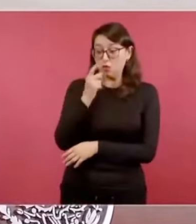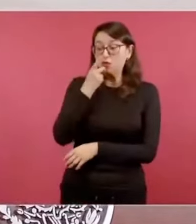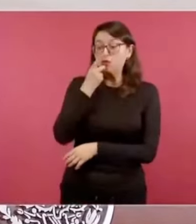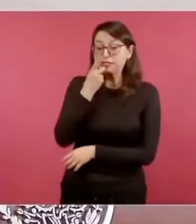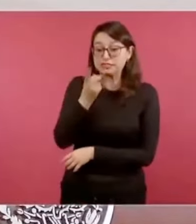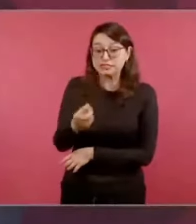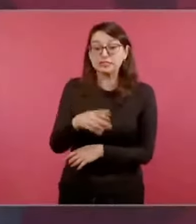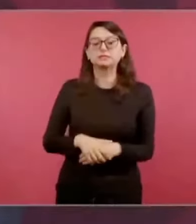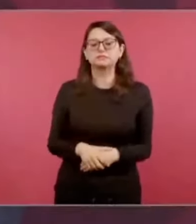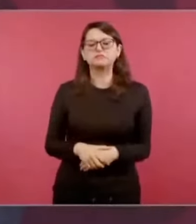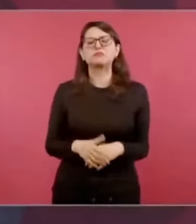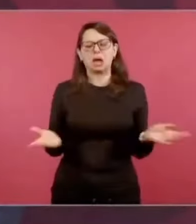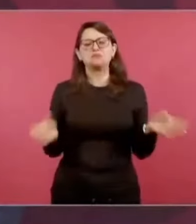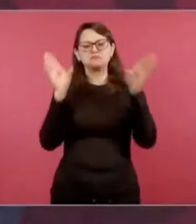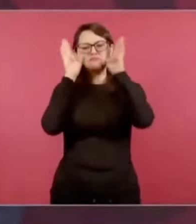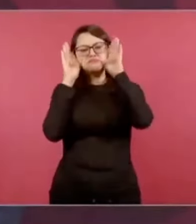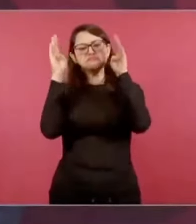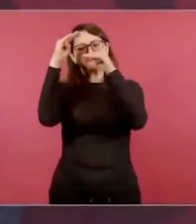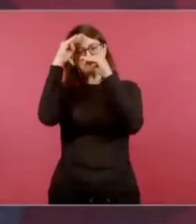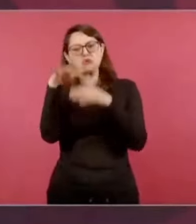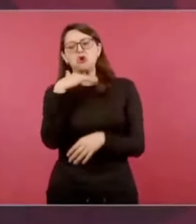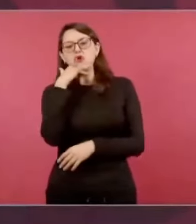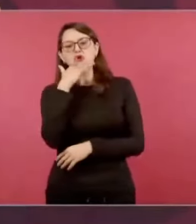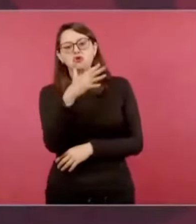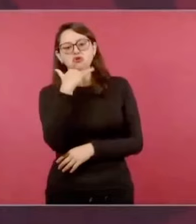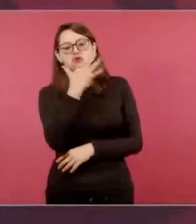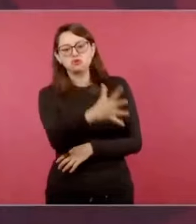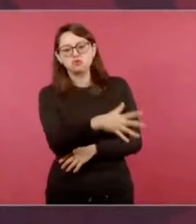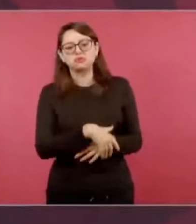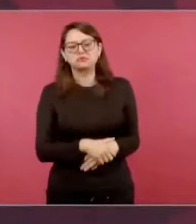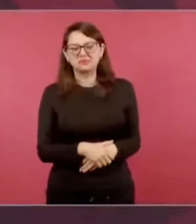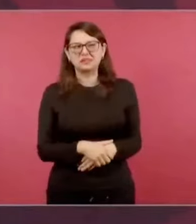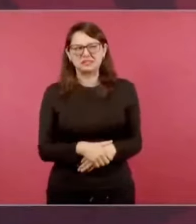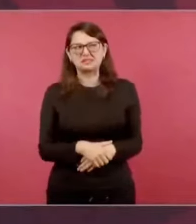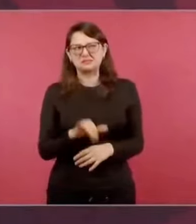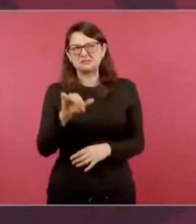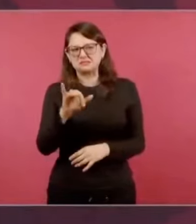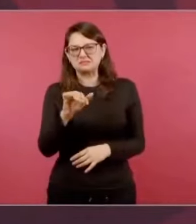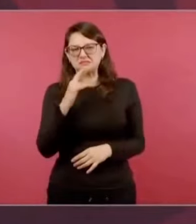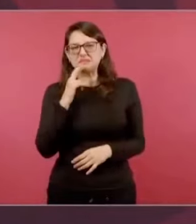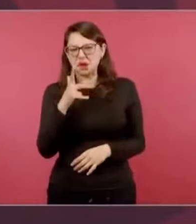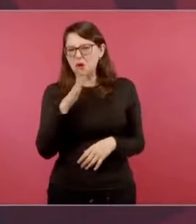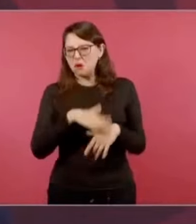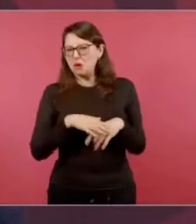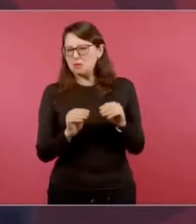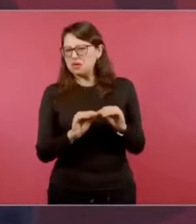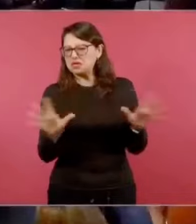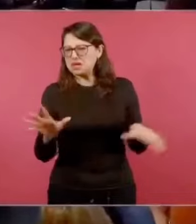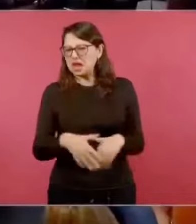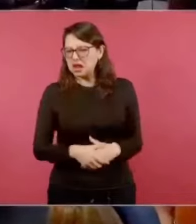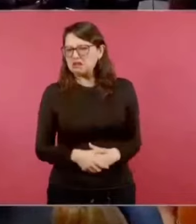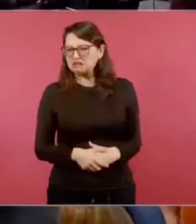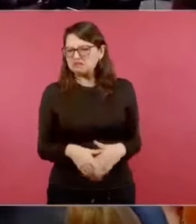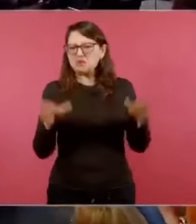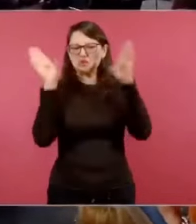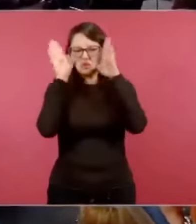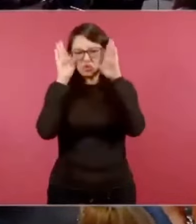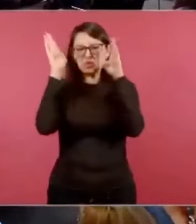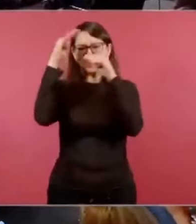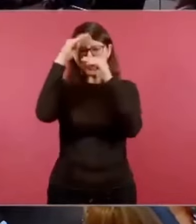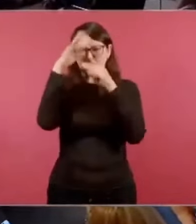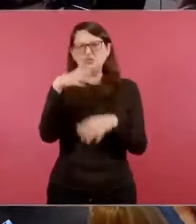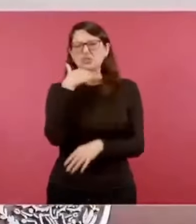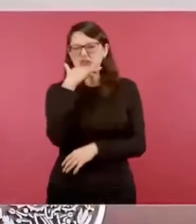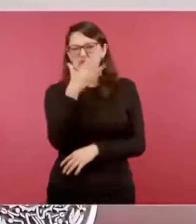No, conservadurismo corrupto, es que es mejor, porque ellos